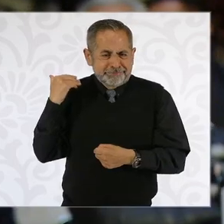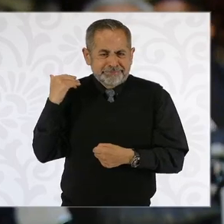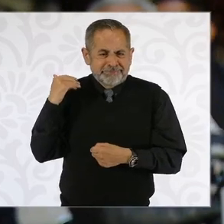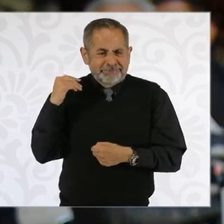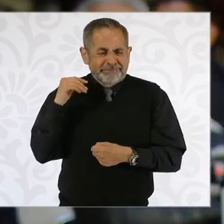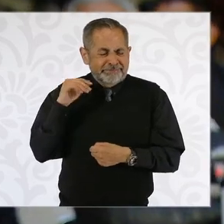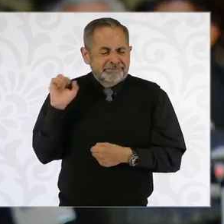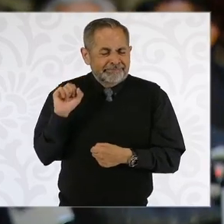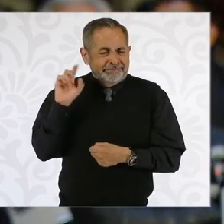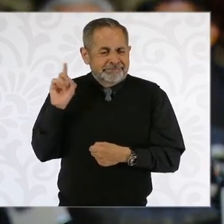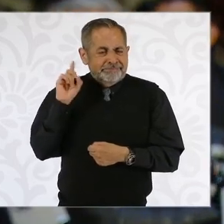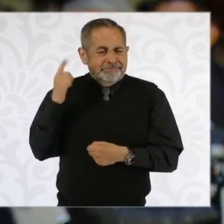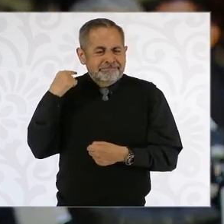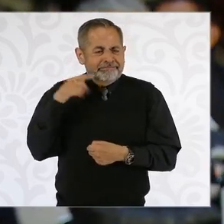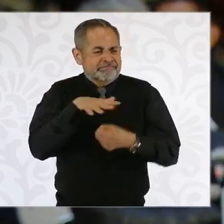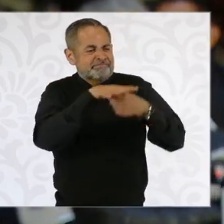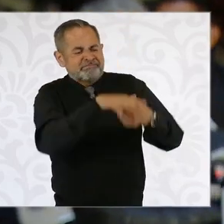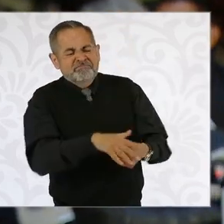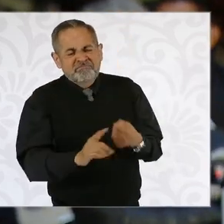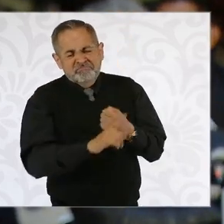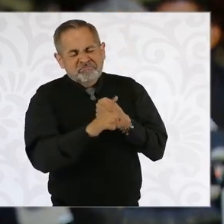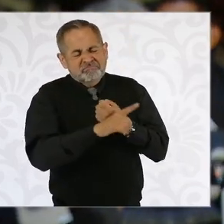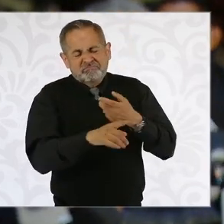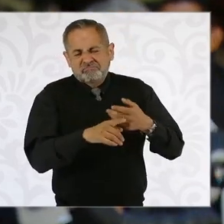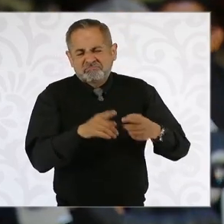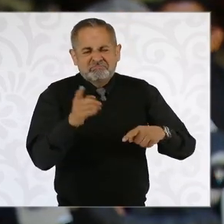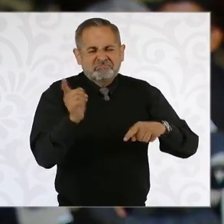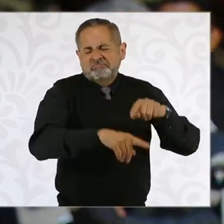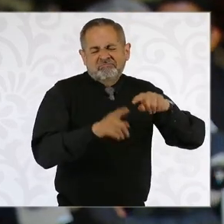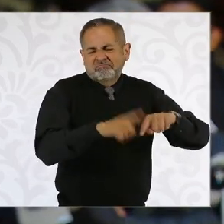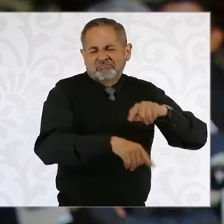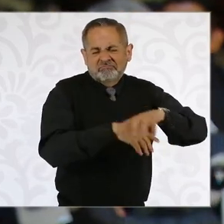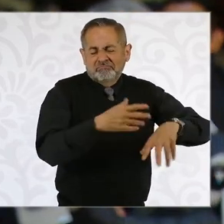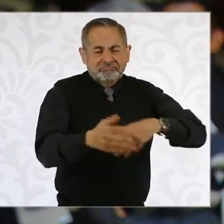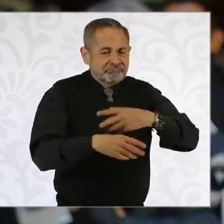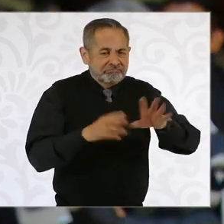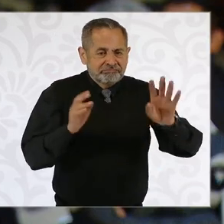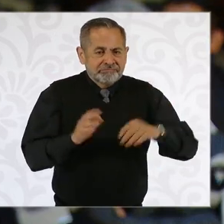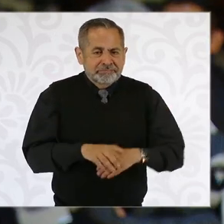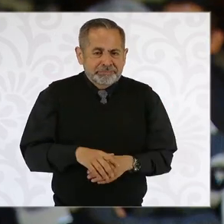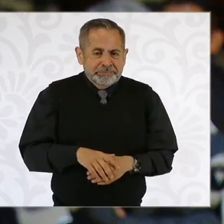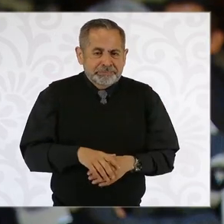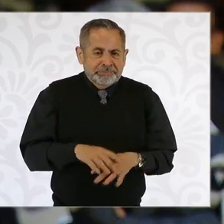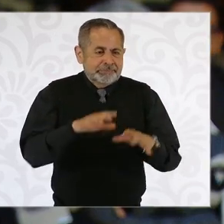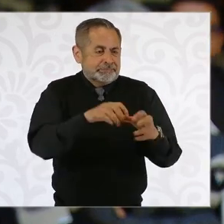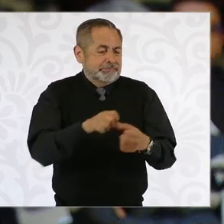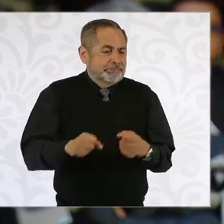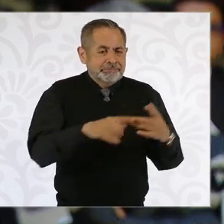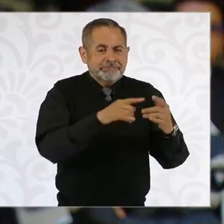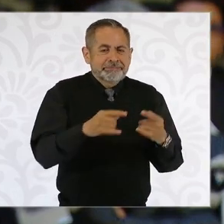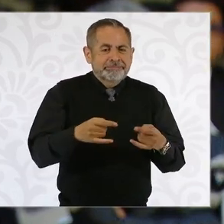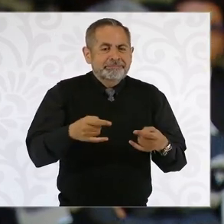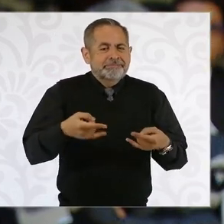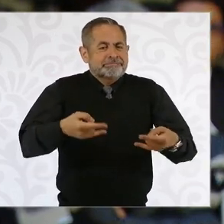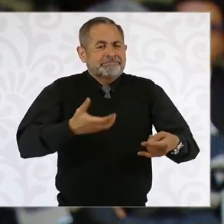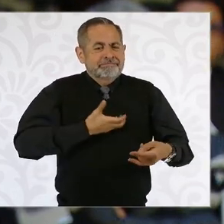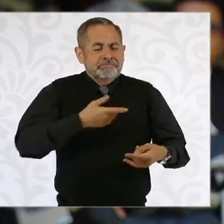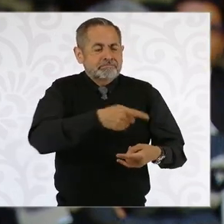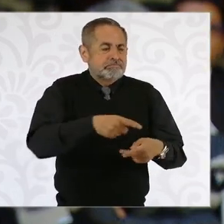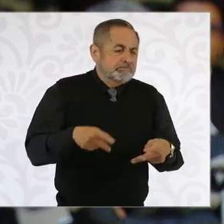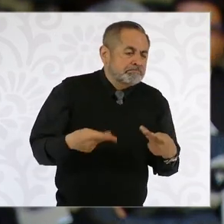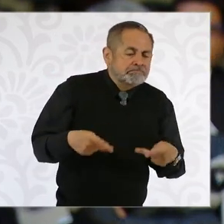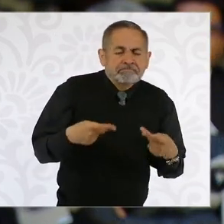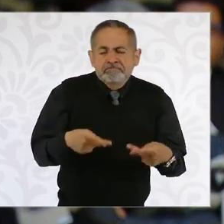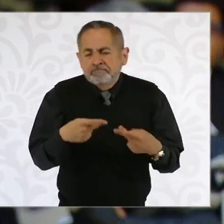de semana, donde fueron sacados de la plaza por vender sus